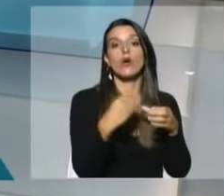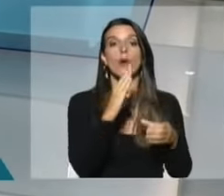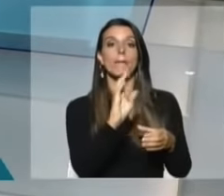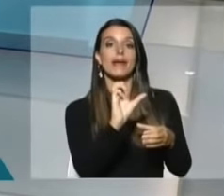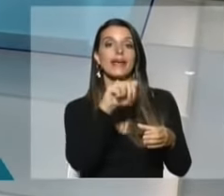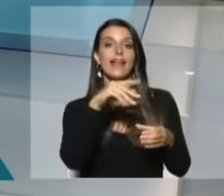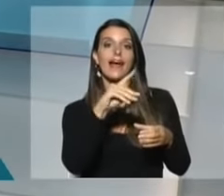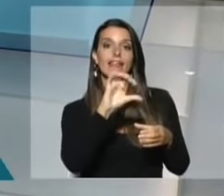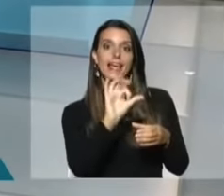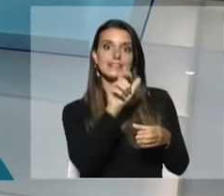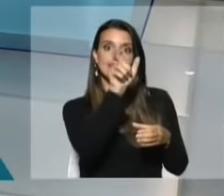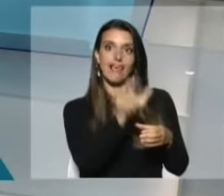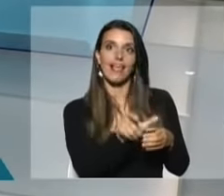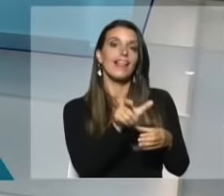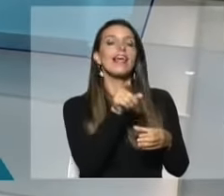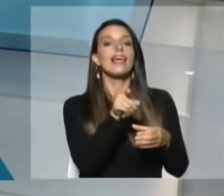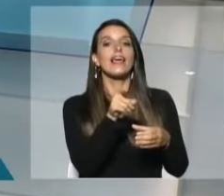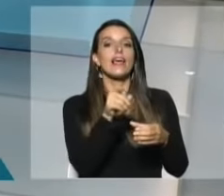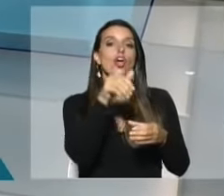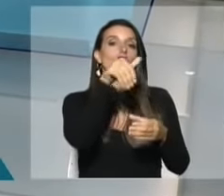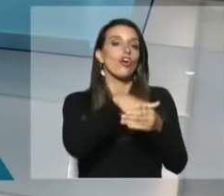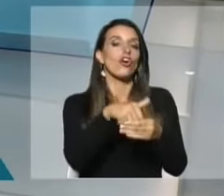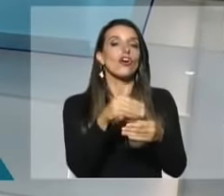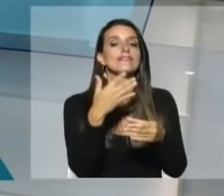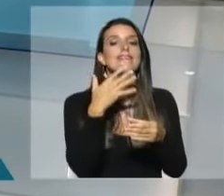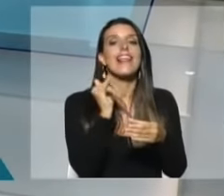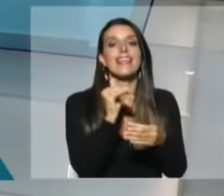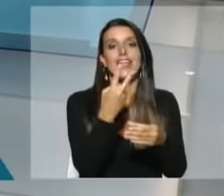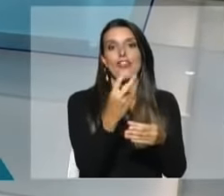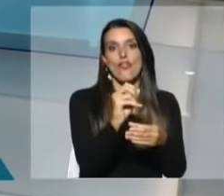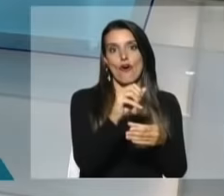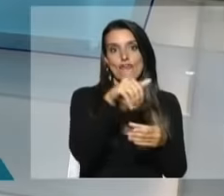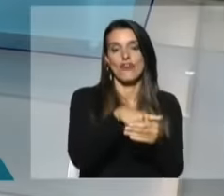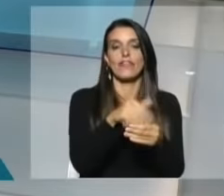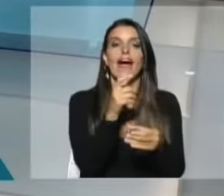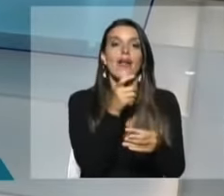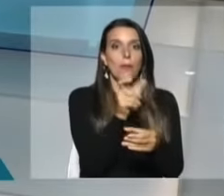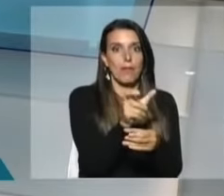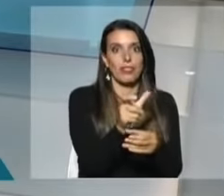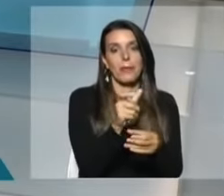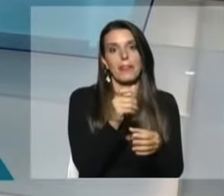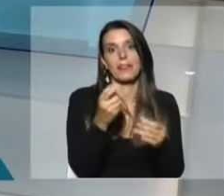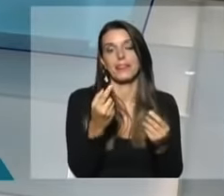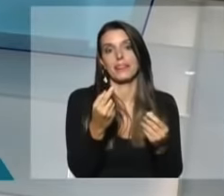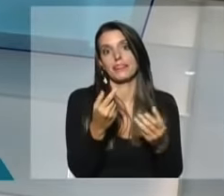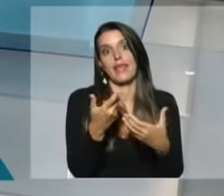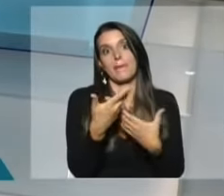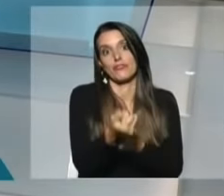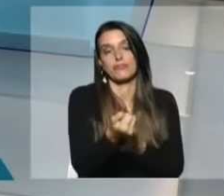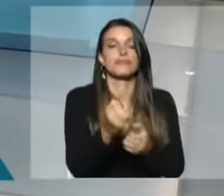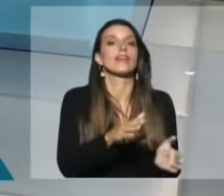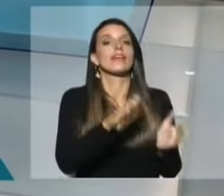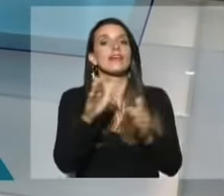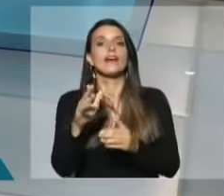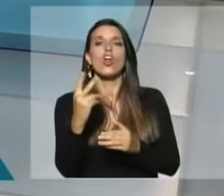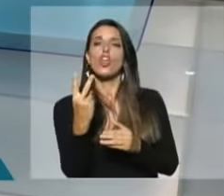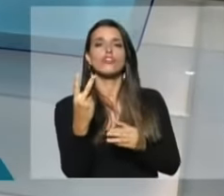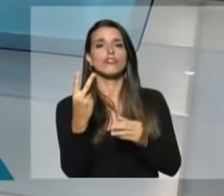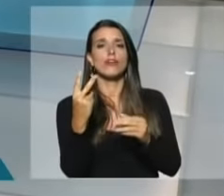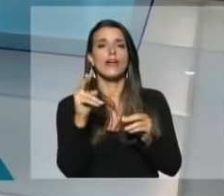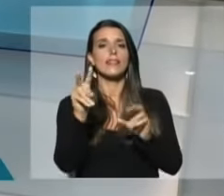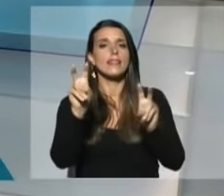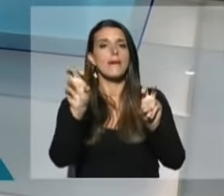Penadez, que va por la papeleta de color celeste, viene a defender con argumentos el no. Ellos eligieron dos temas para este